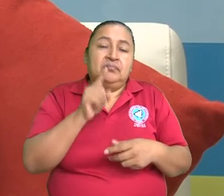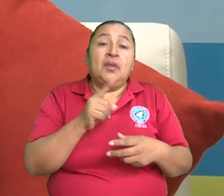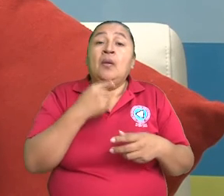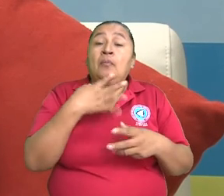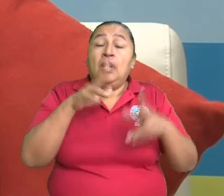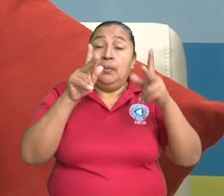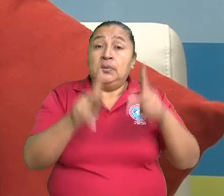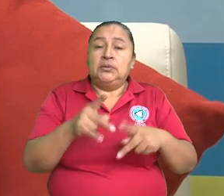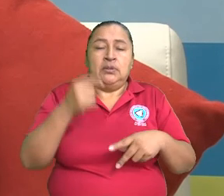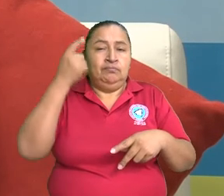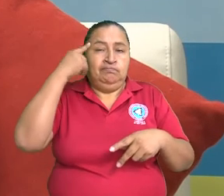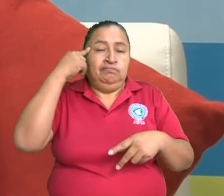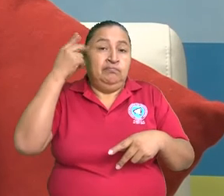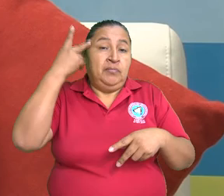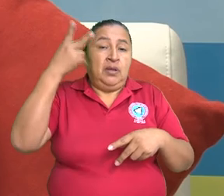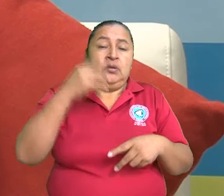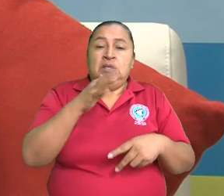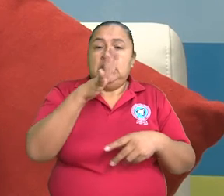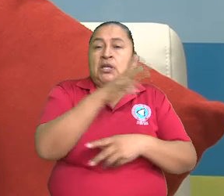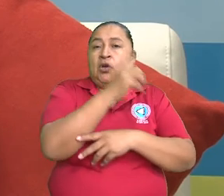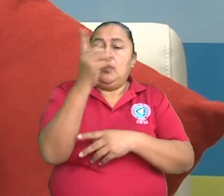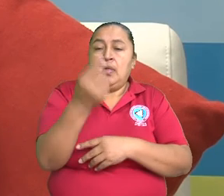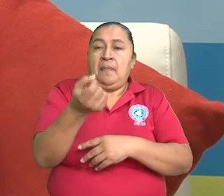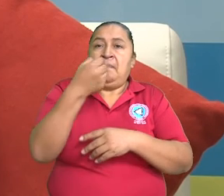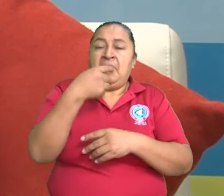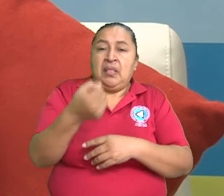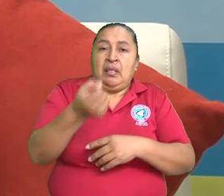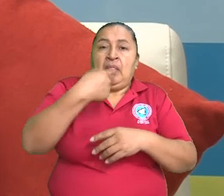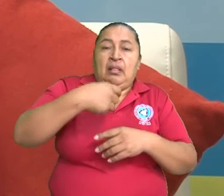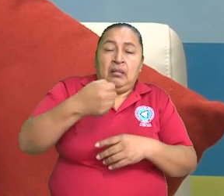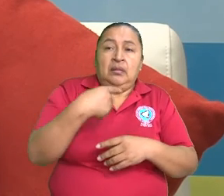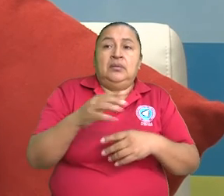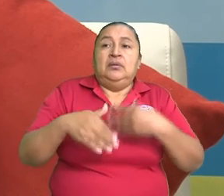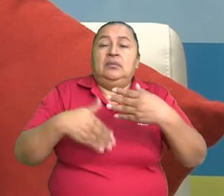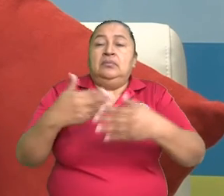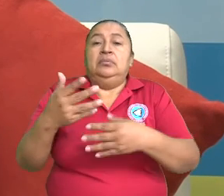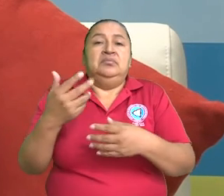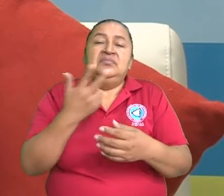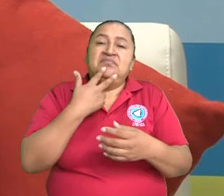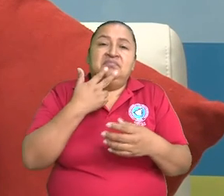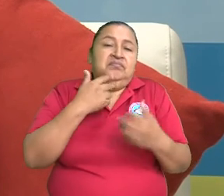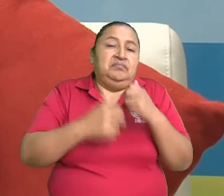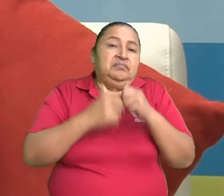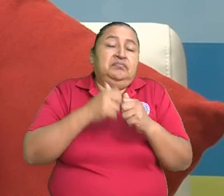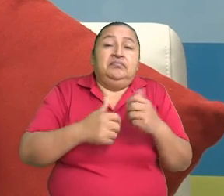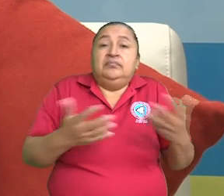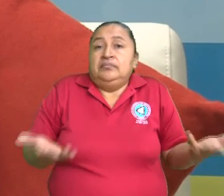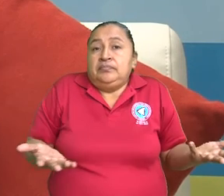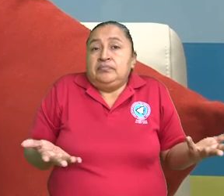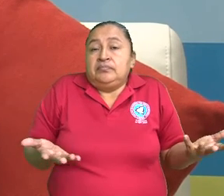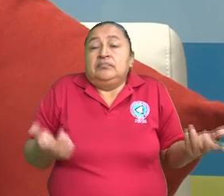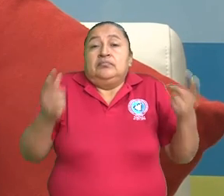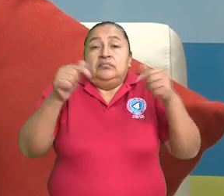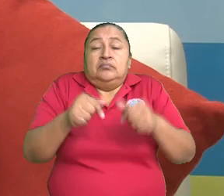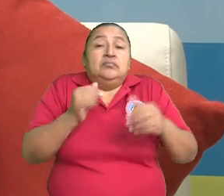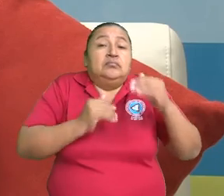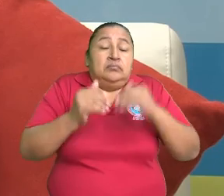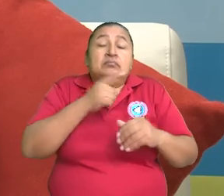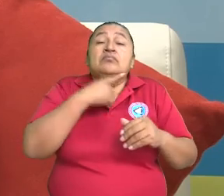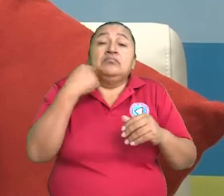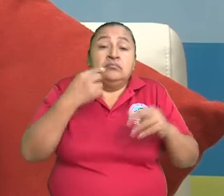abusa de las vitaminas, se pasa tomando 5 días de vitamina y al final, cuando llegan, ya no hay mucho que hacer. sea, más que la